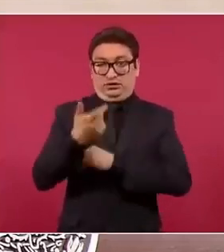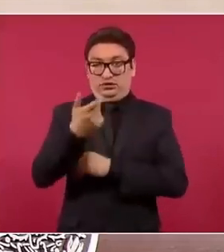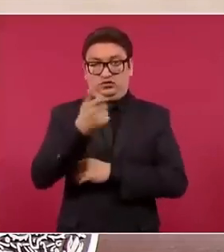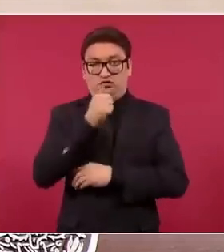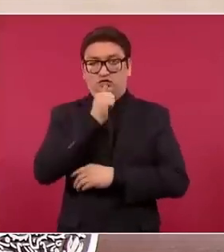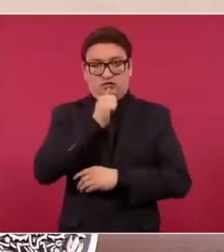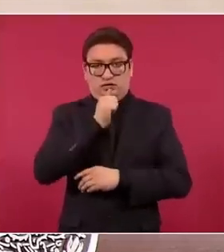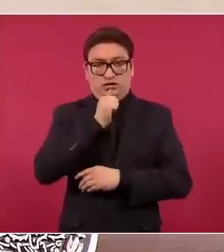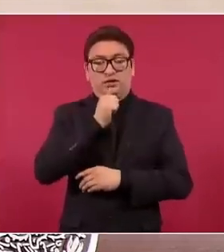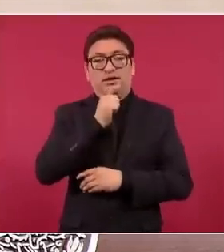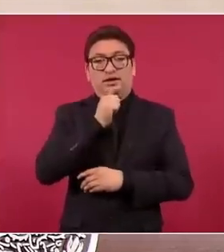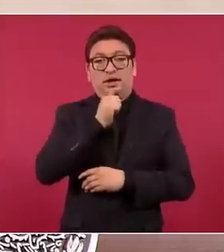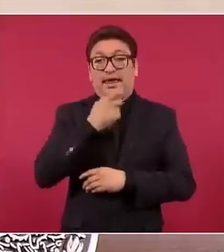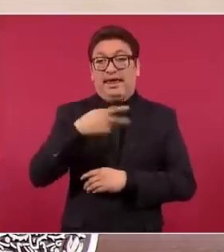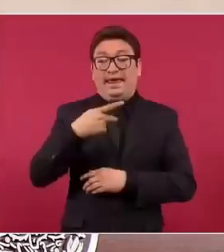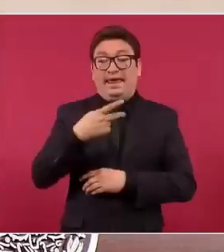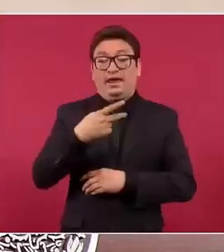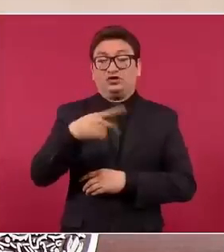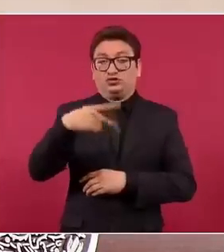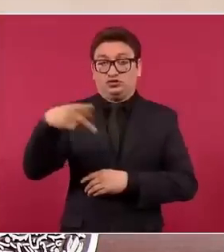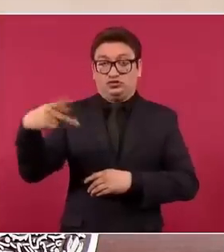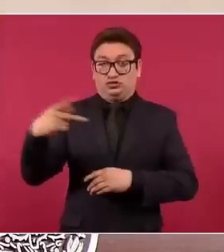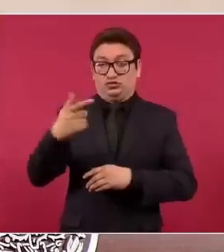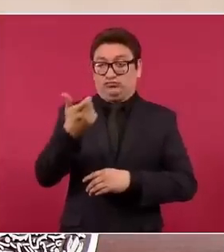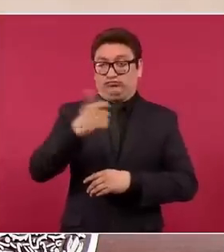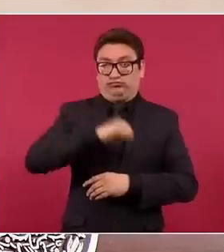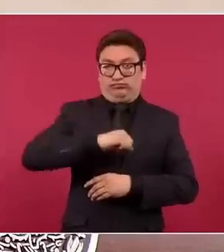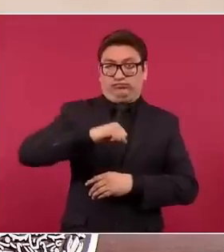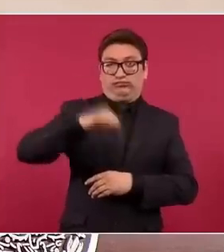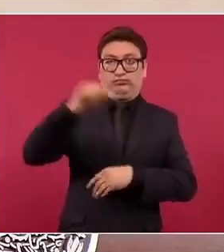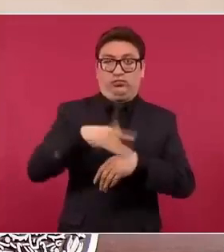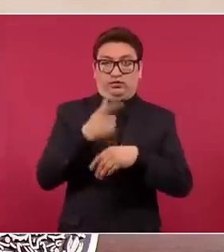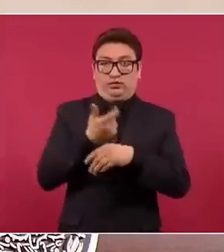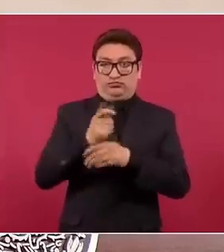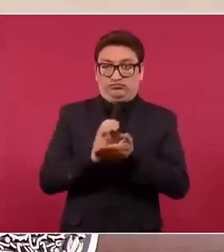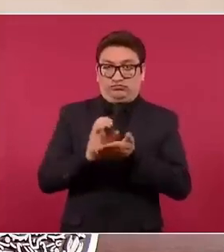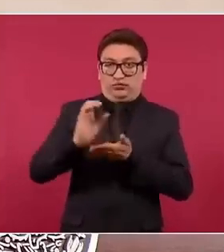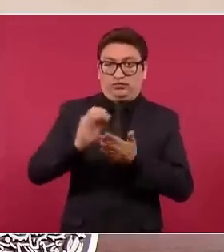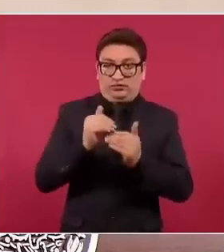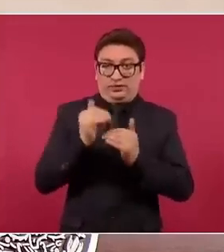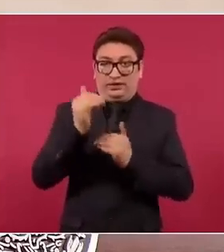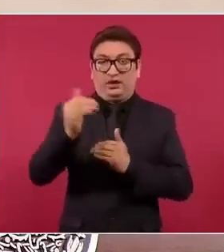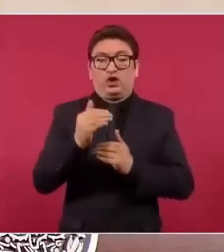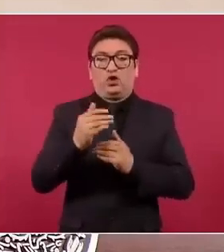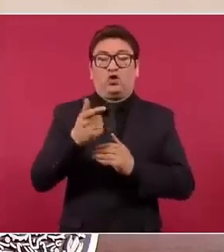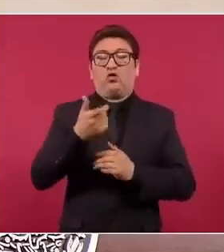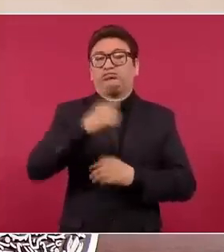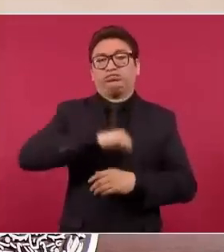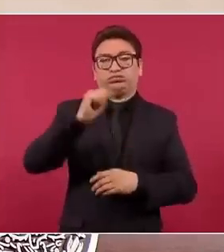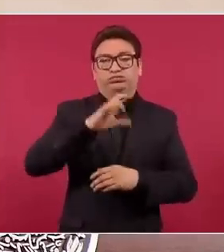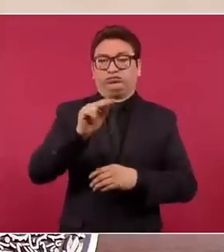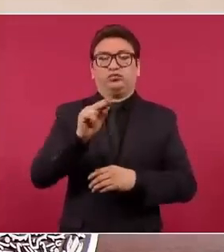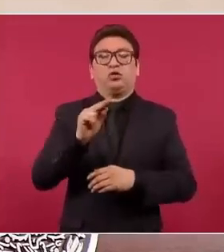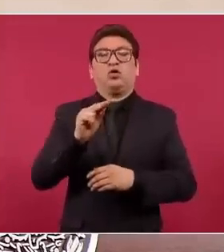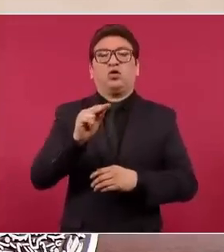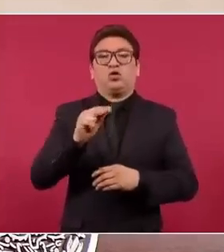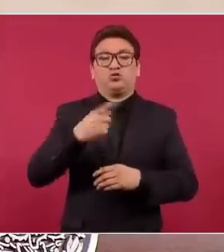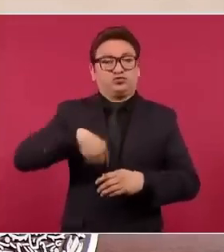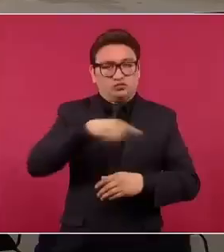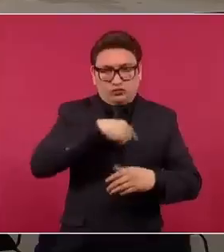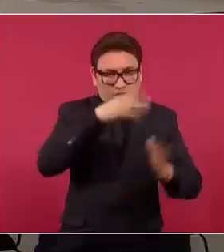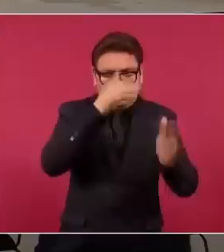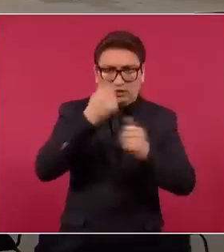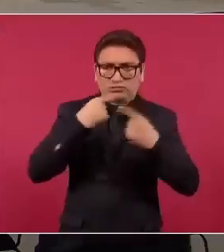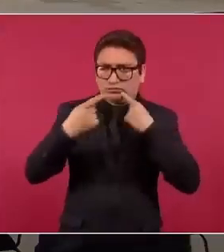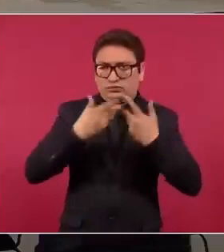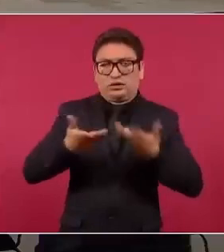una afectación ni por el incremento al salario mínimo ni por la inflación, sino que se tomó en consenso con